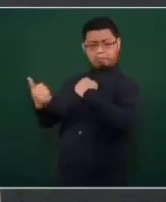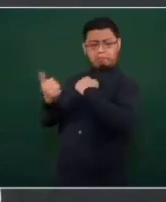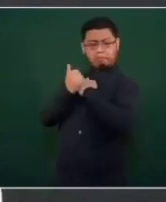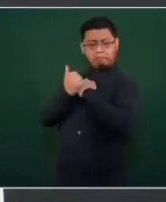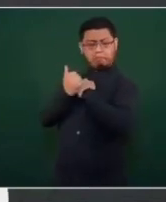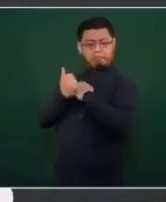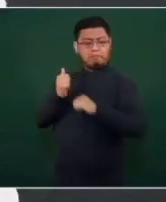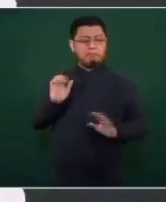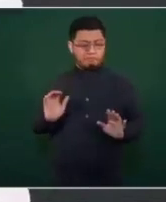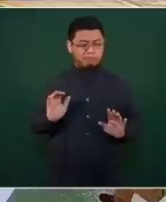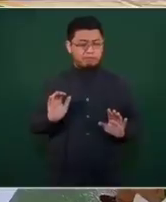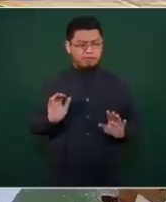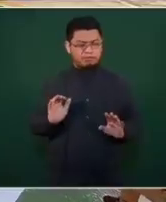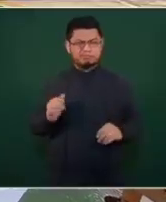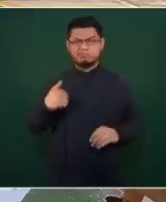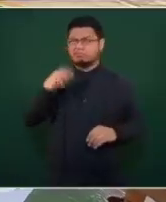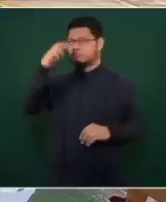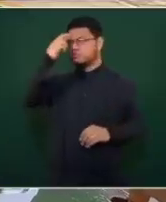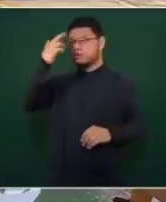una vez un amparo